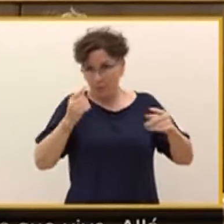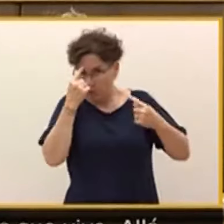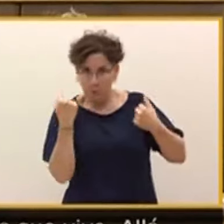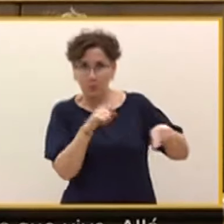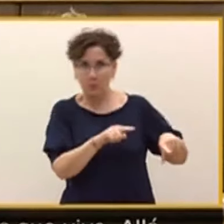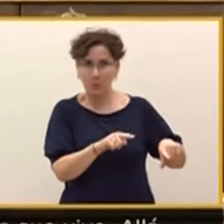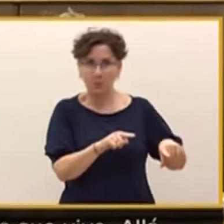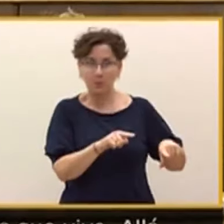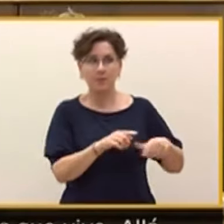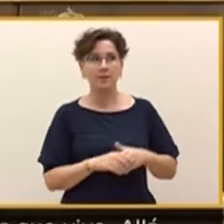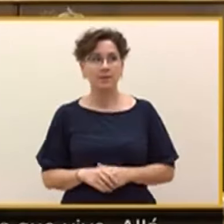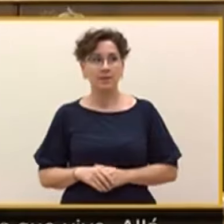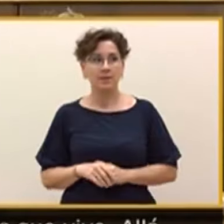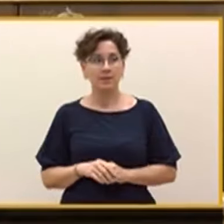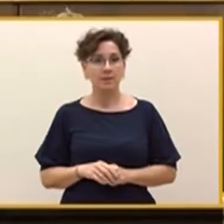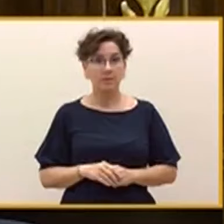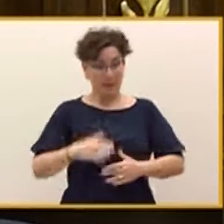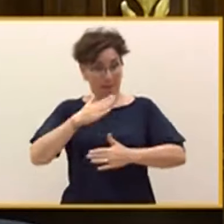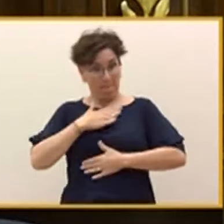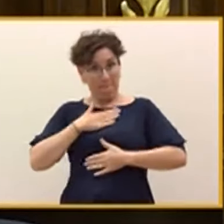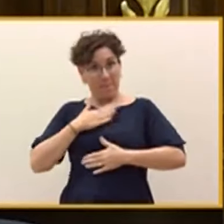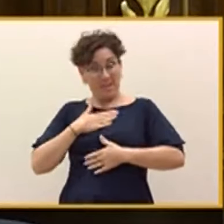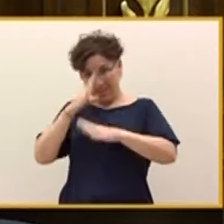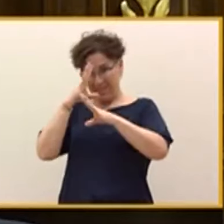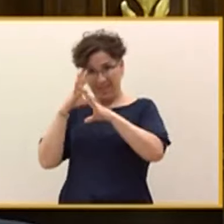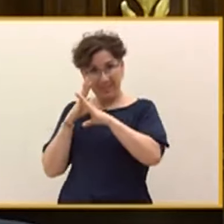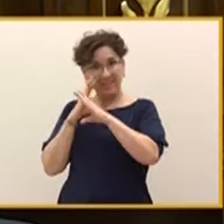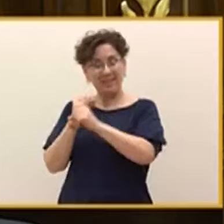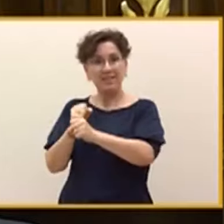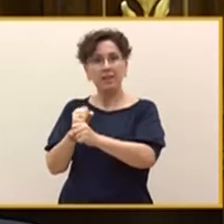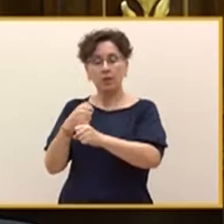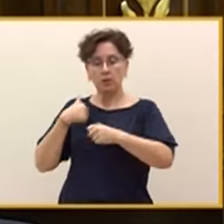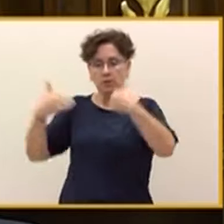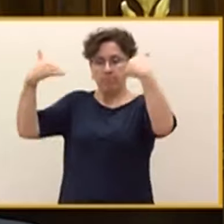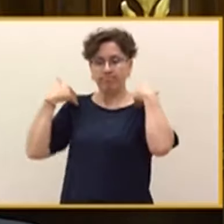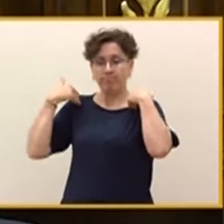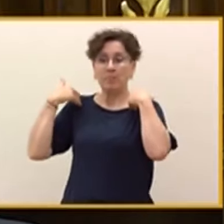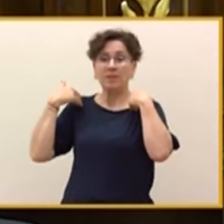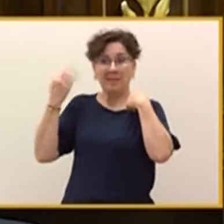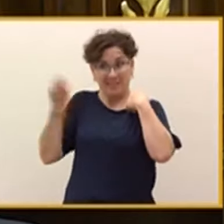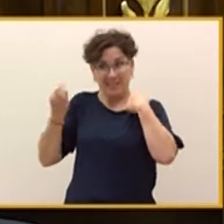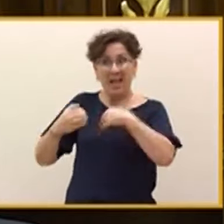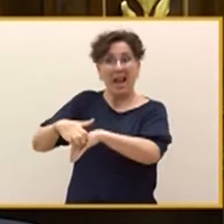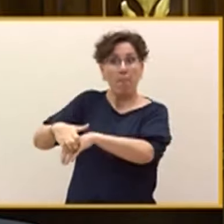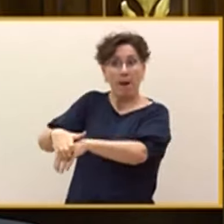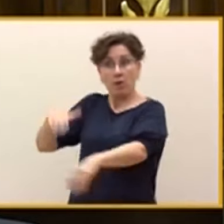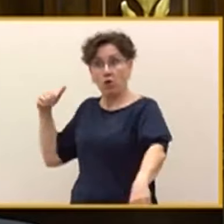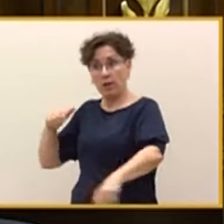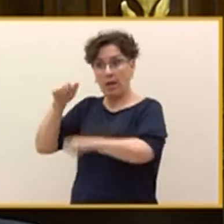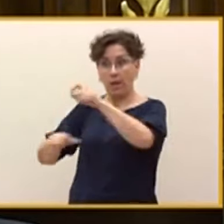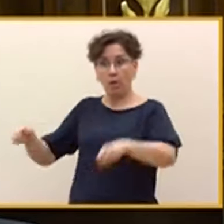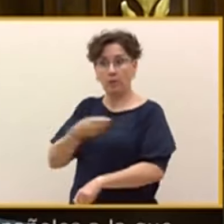El mío es ocupar la centralidad que representa a la mayoría de los españoles a la que usted está